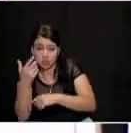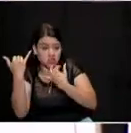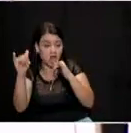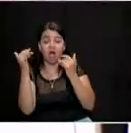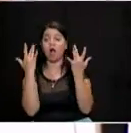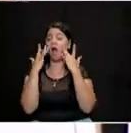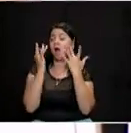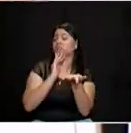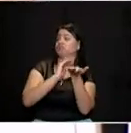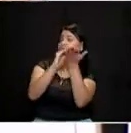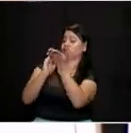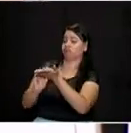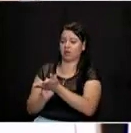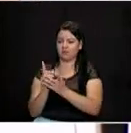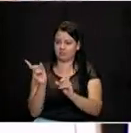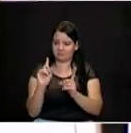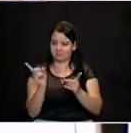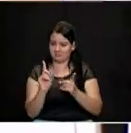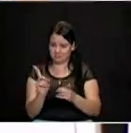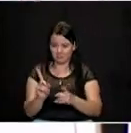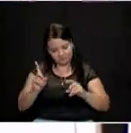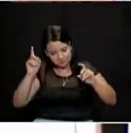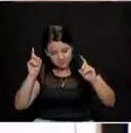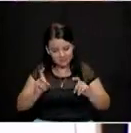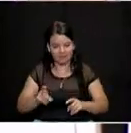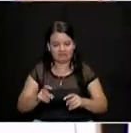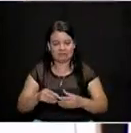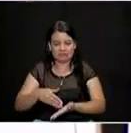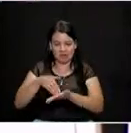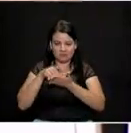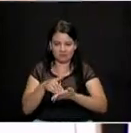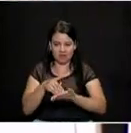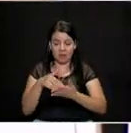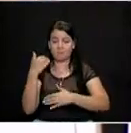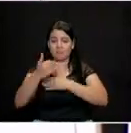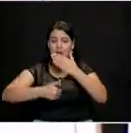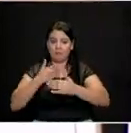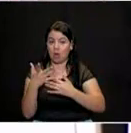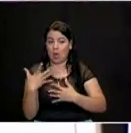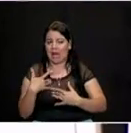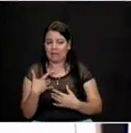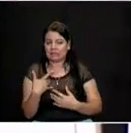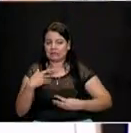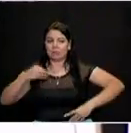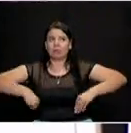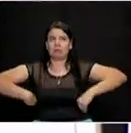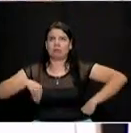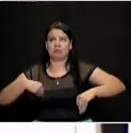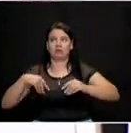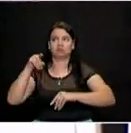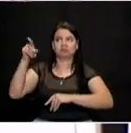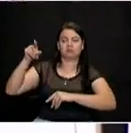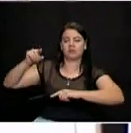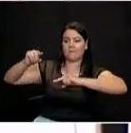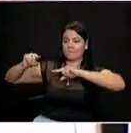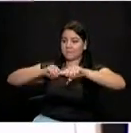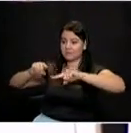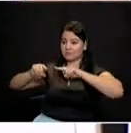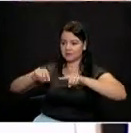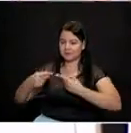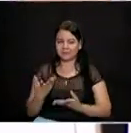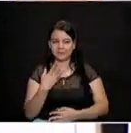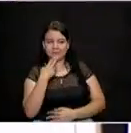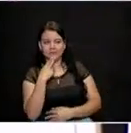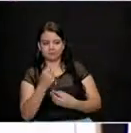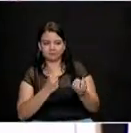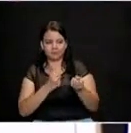tratando de mostrar que no es parte de esas mismas maquinarias, pues lo que va a promover es que la administración pública responda al interés de ciertos grupos políticos o